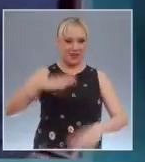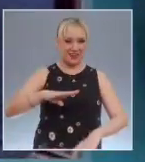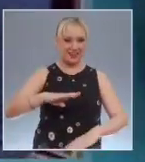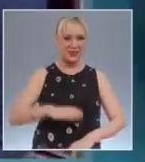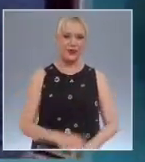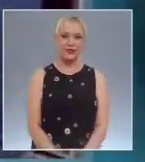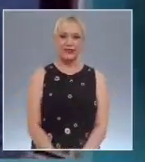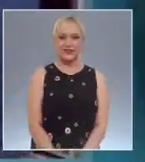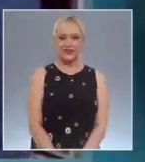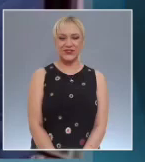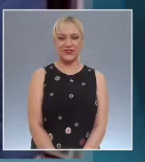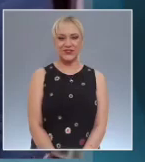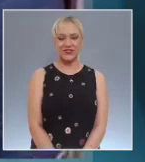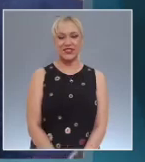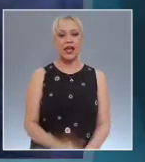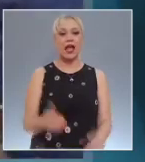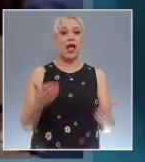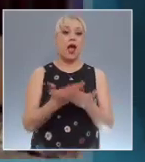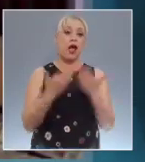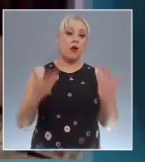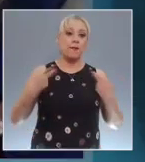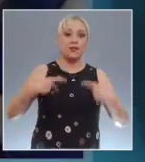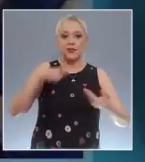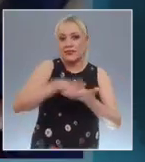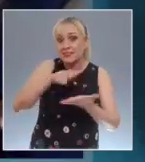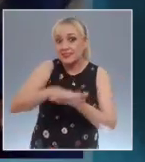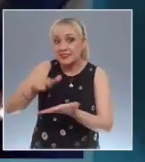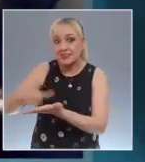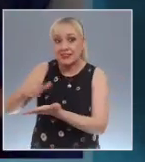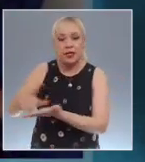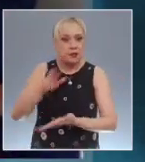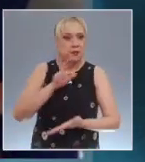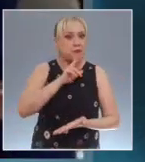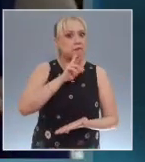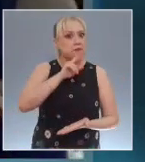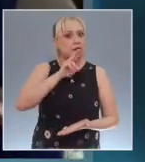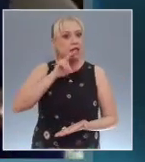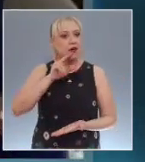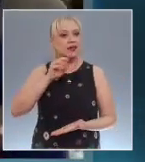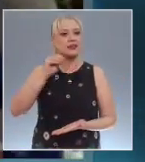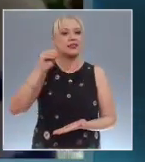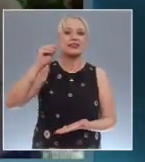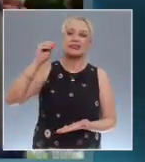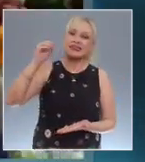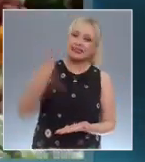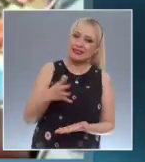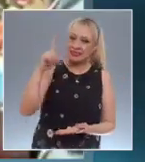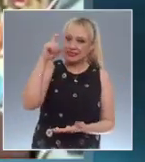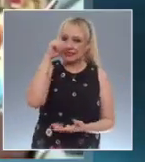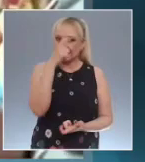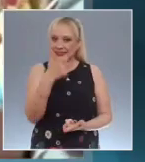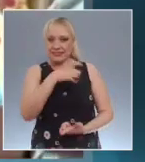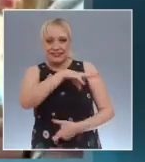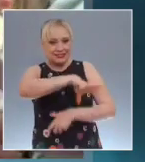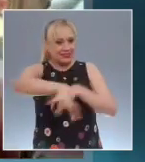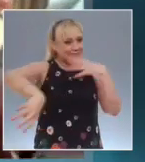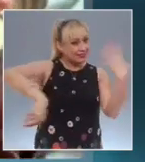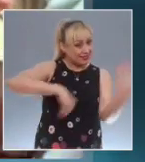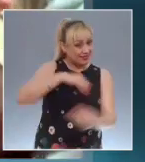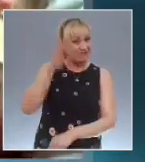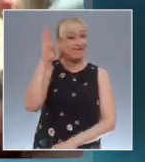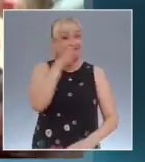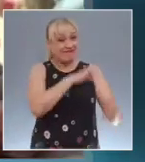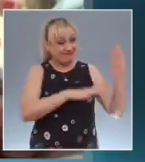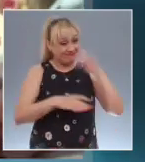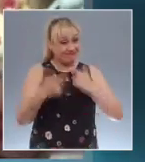La confianza del consumidor avanzó a pesar del deterioro de su percepción sobre la situación económica actual. De acuerdo con datos del